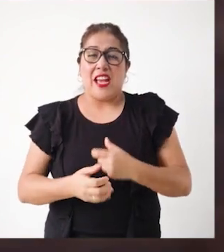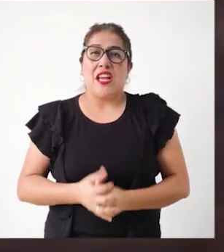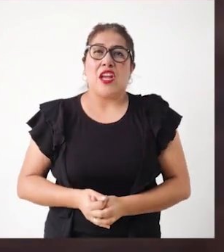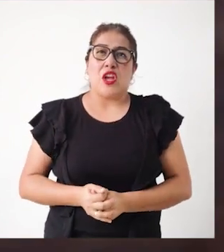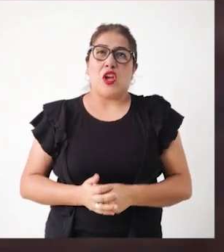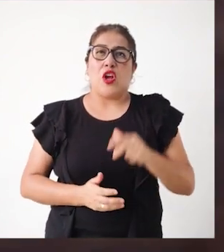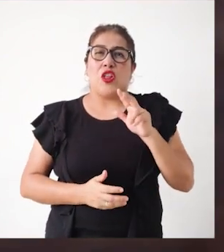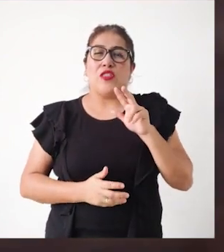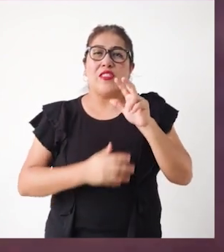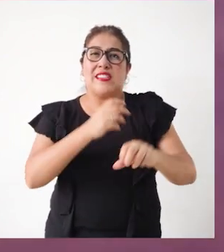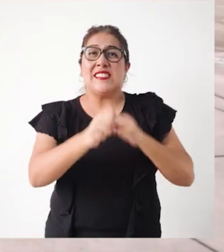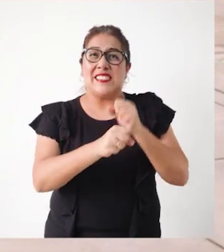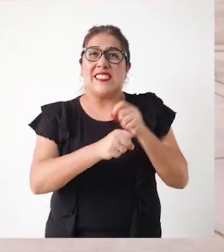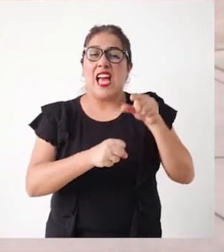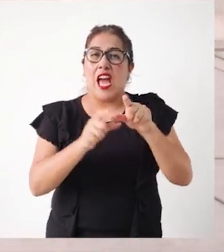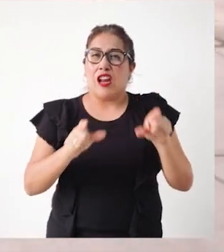ahí como conciliadora.